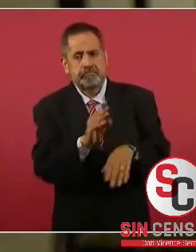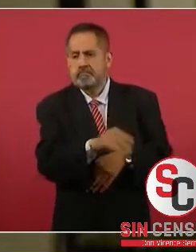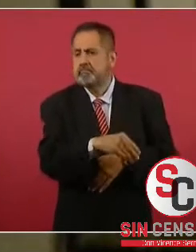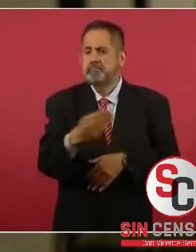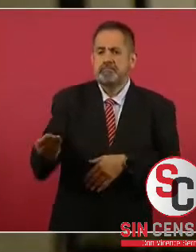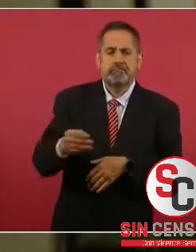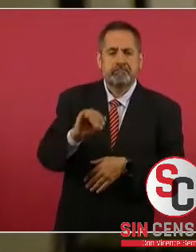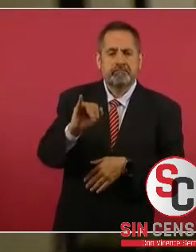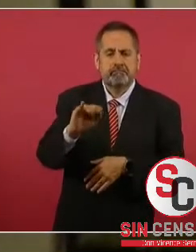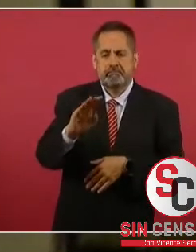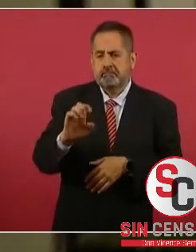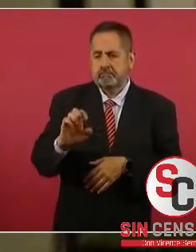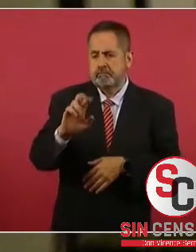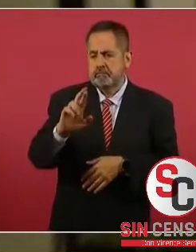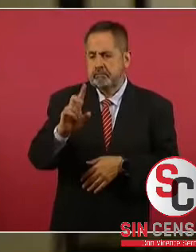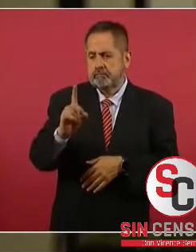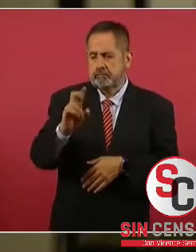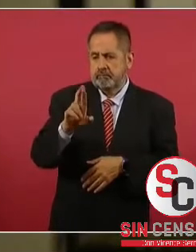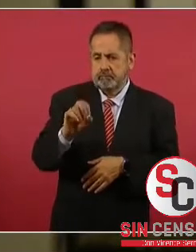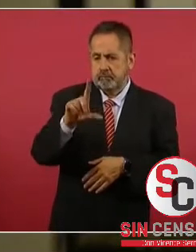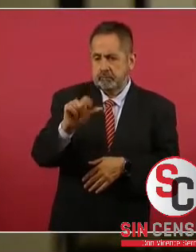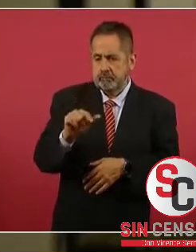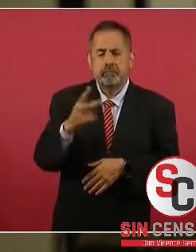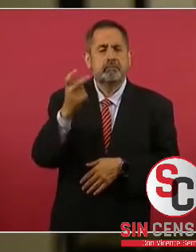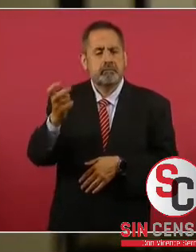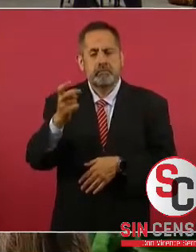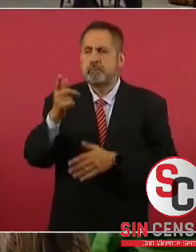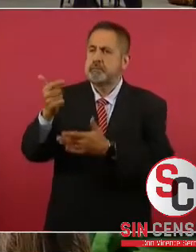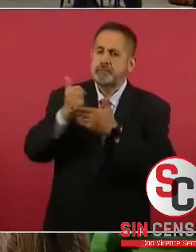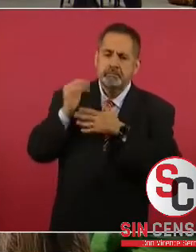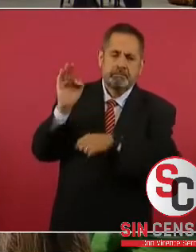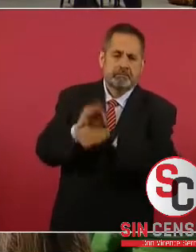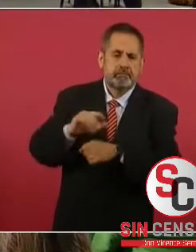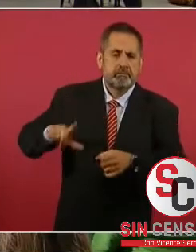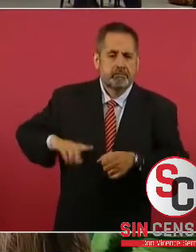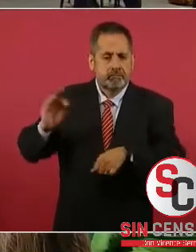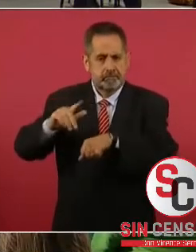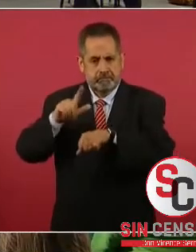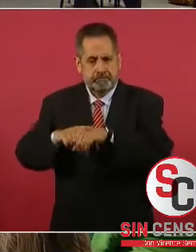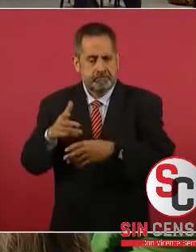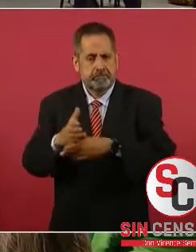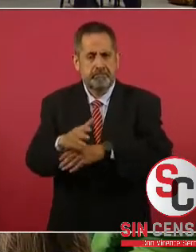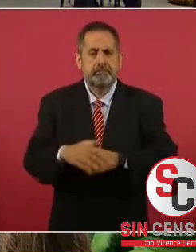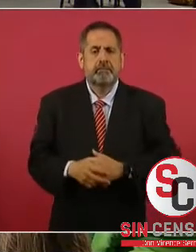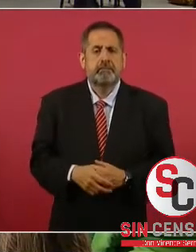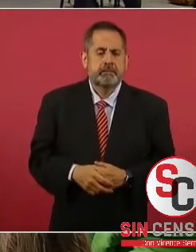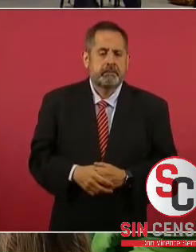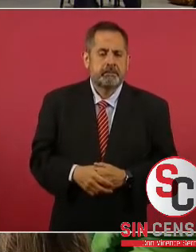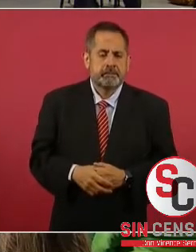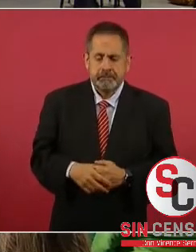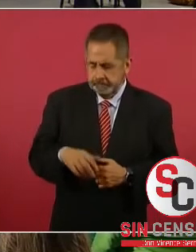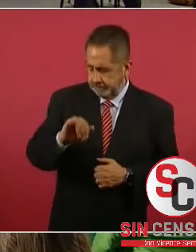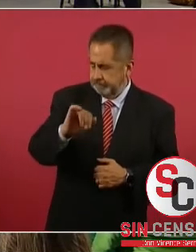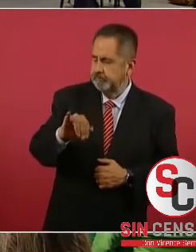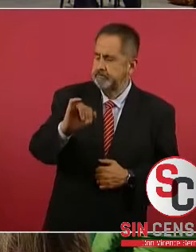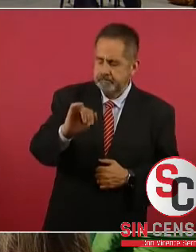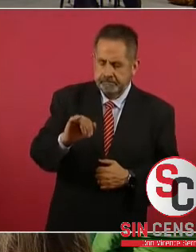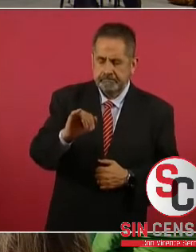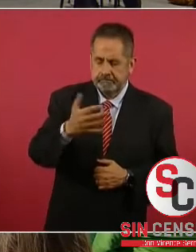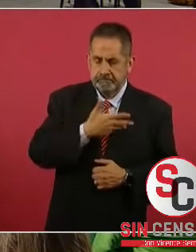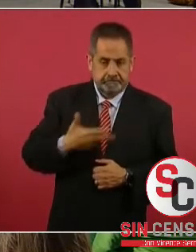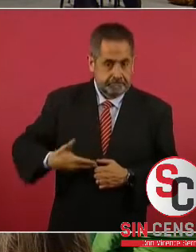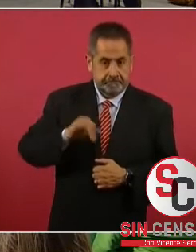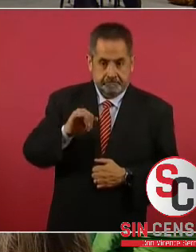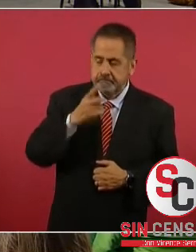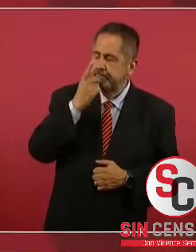Iberdrola y es por eso que piden la ayuda del gobierno federal. Sí, ya está en trámite una